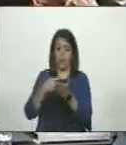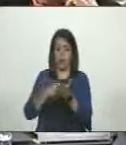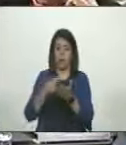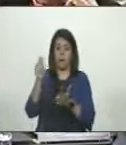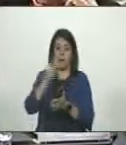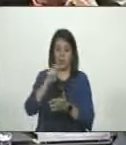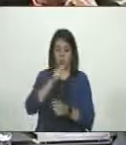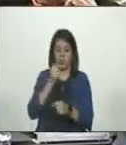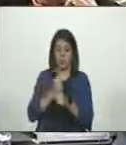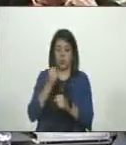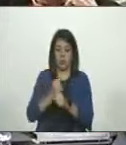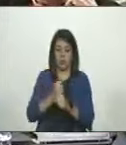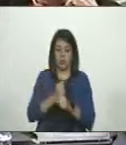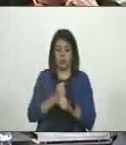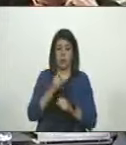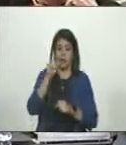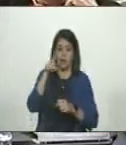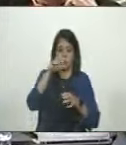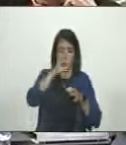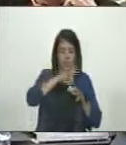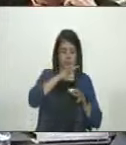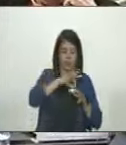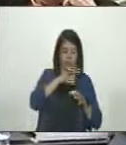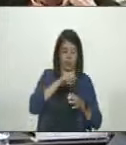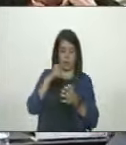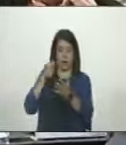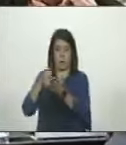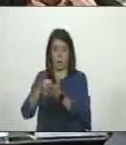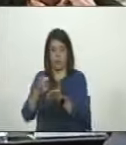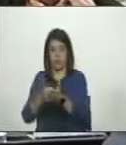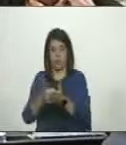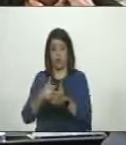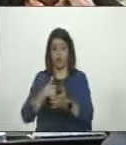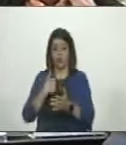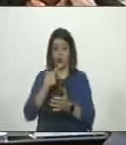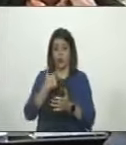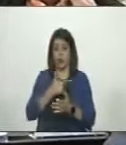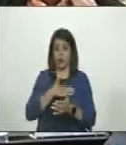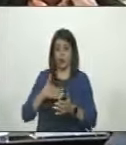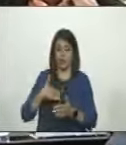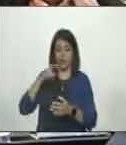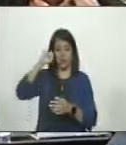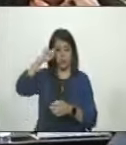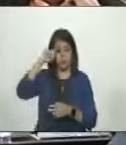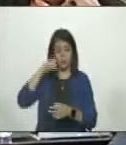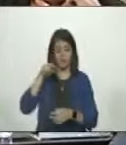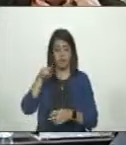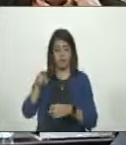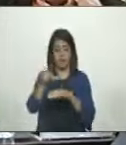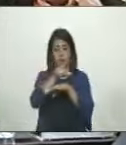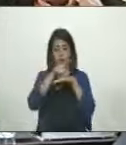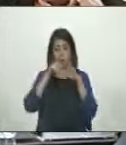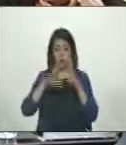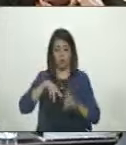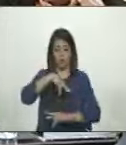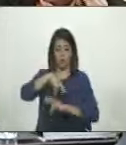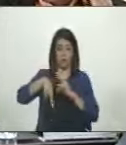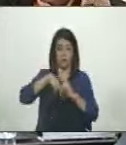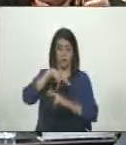salarios y de los ingresos. Y hablando de eso, yo quiero recordar que fue el gobierno